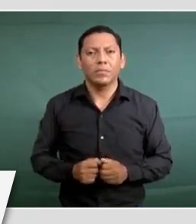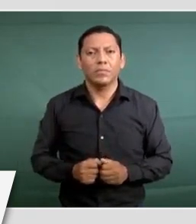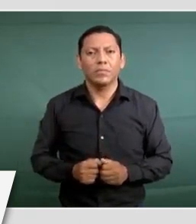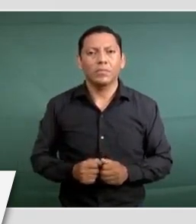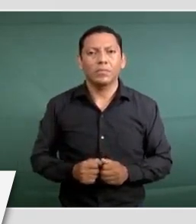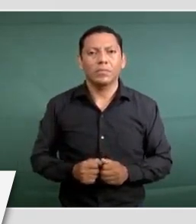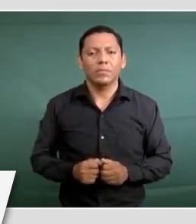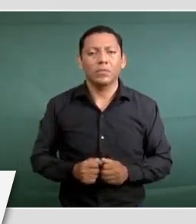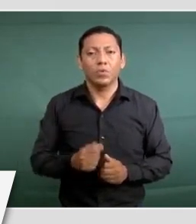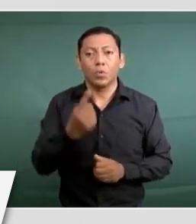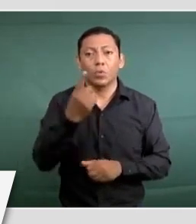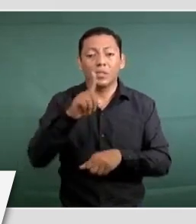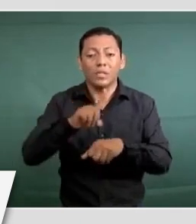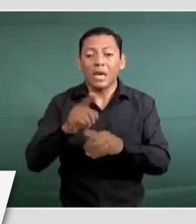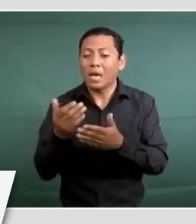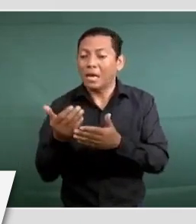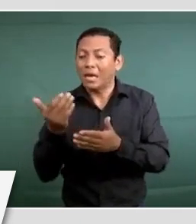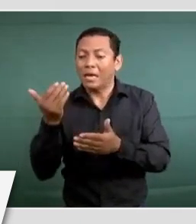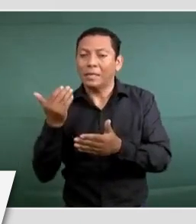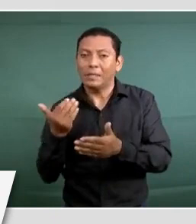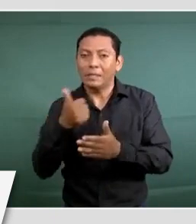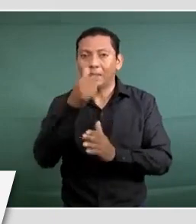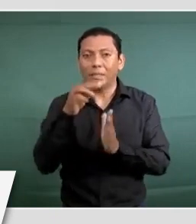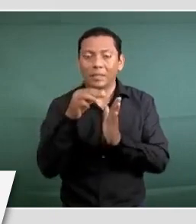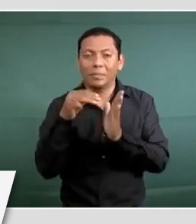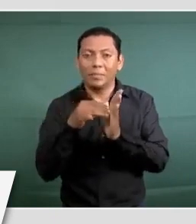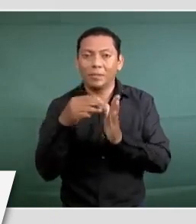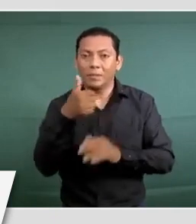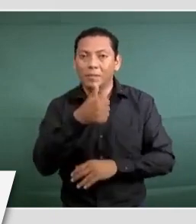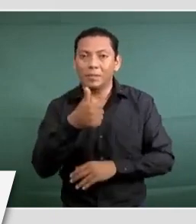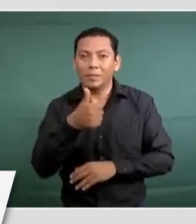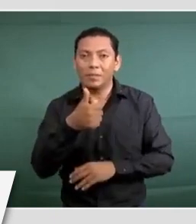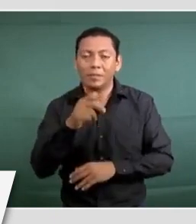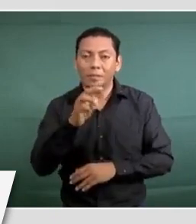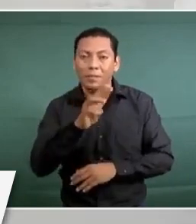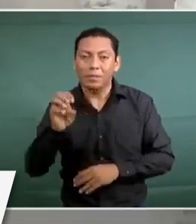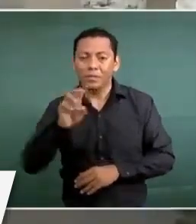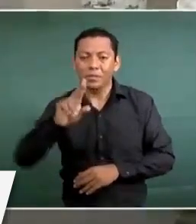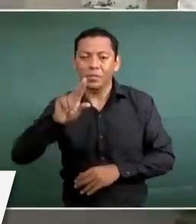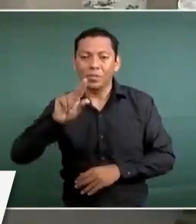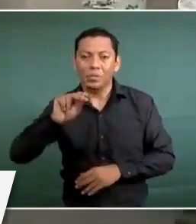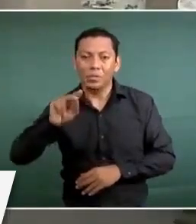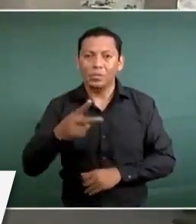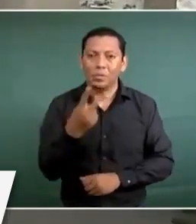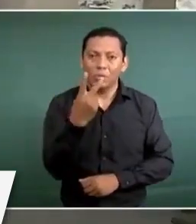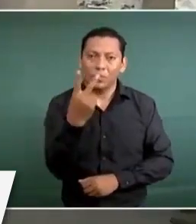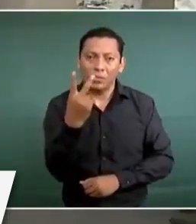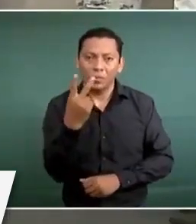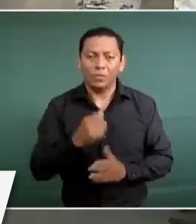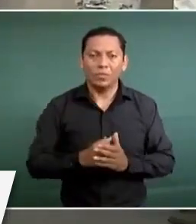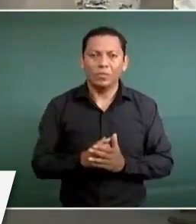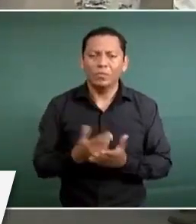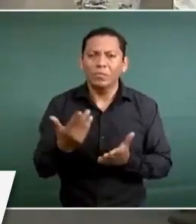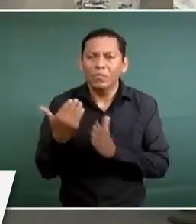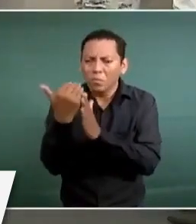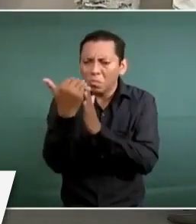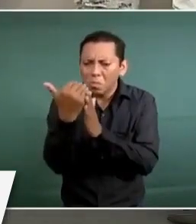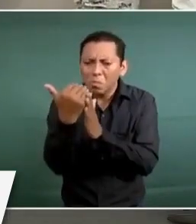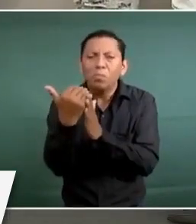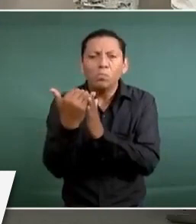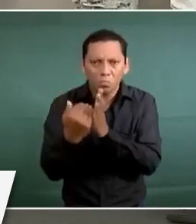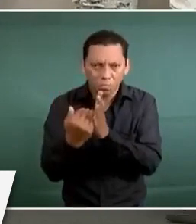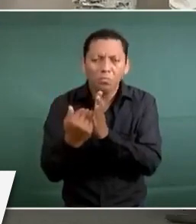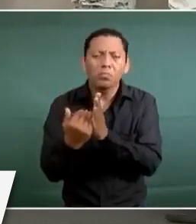Un día antes seis mil 382, es decir, una disminución